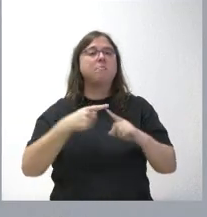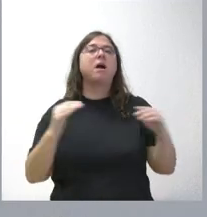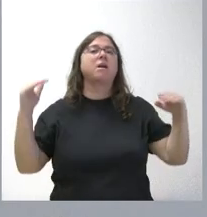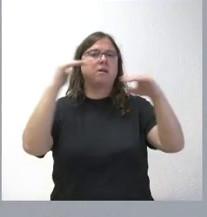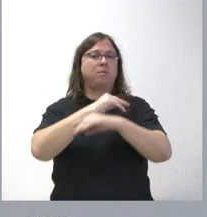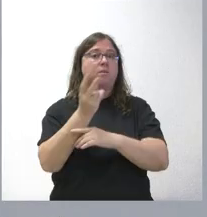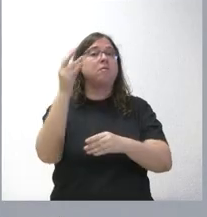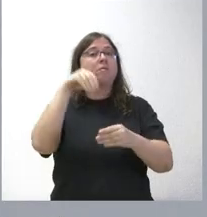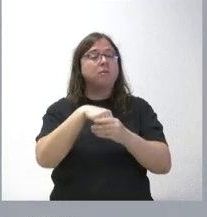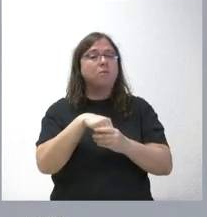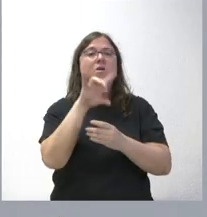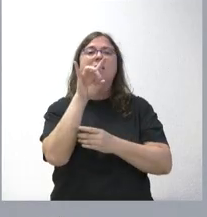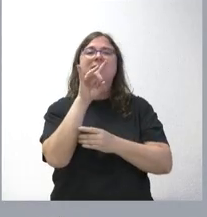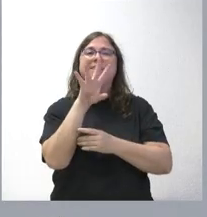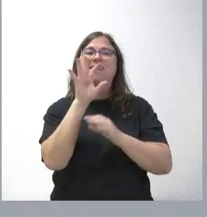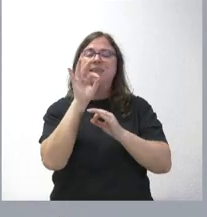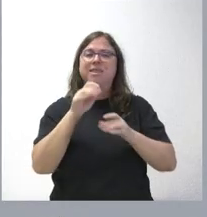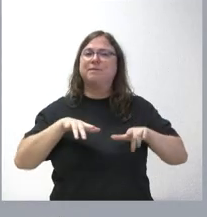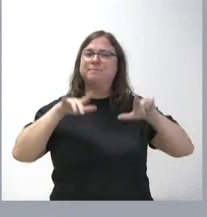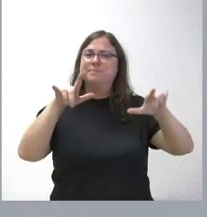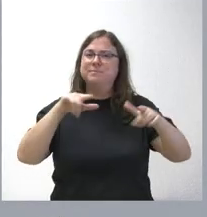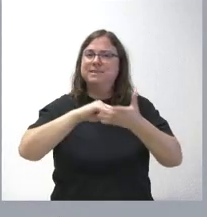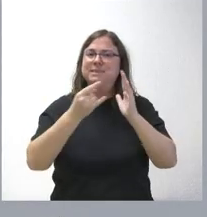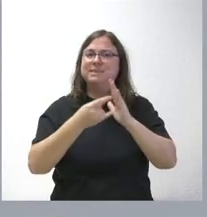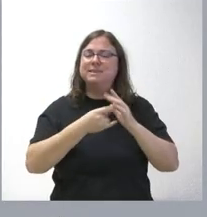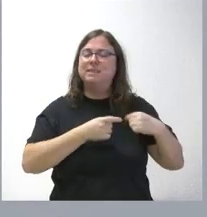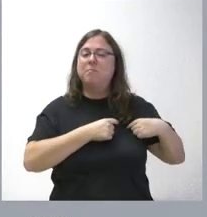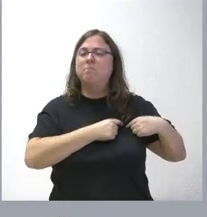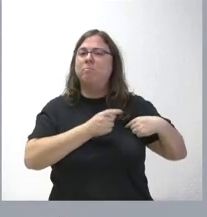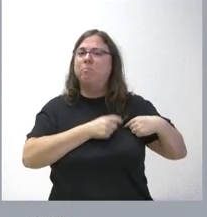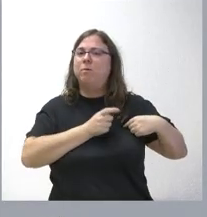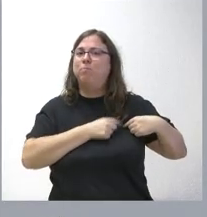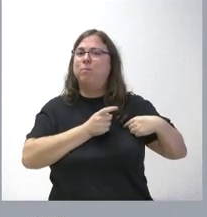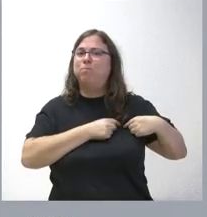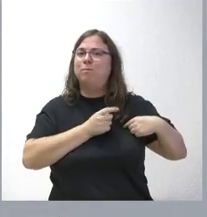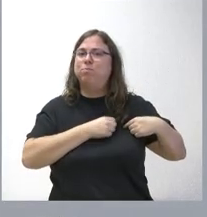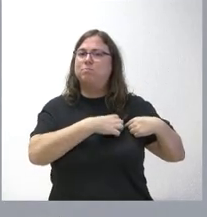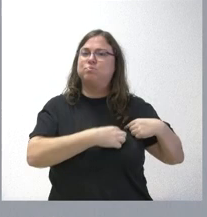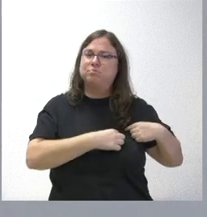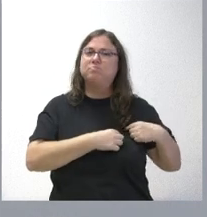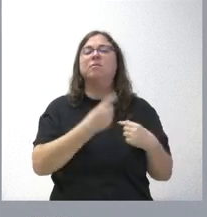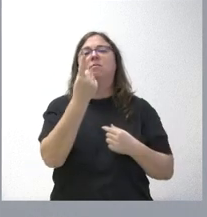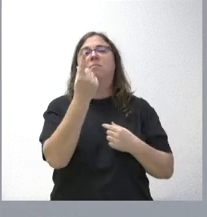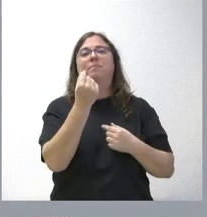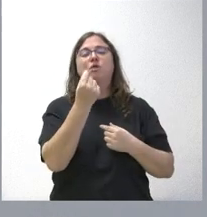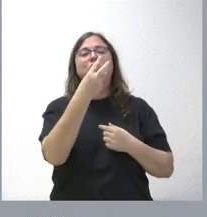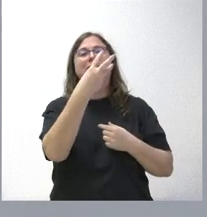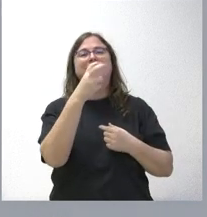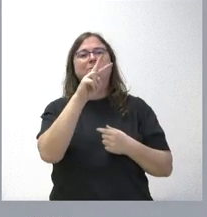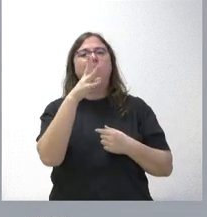ejemplo, el suministro de 15 dispositivos de asistencia ventricular izquierda percutánea por un importe de 324.000 euros.